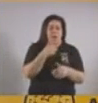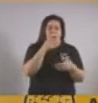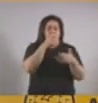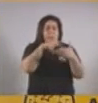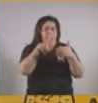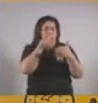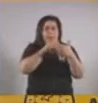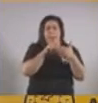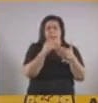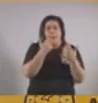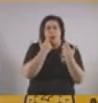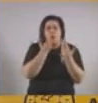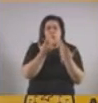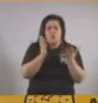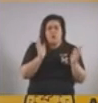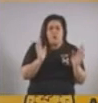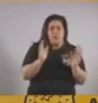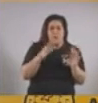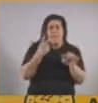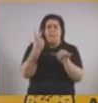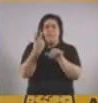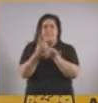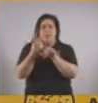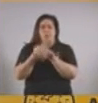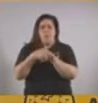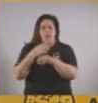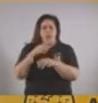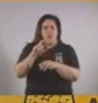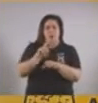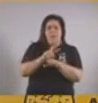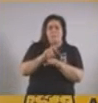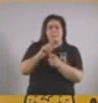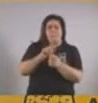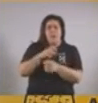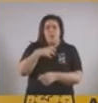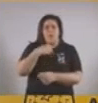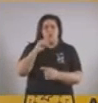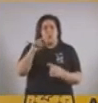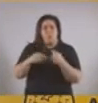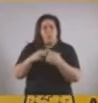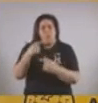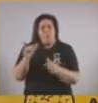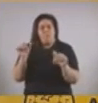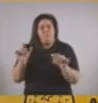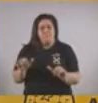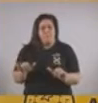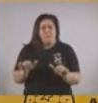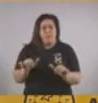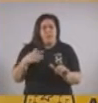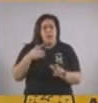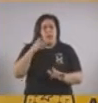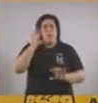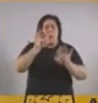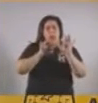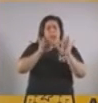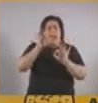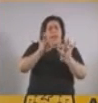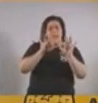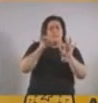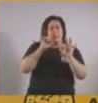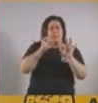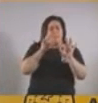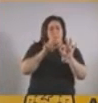leer escribir, chicos de la secundaria que no hubieran pasado de año, a través de un estudio vimos muchos casos